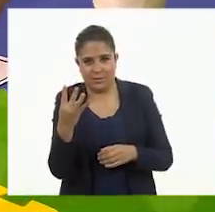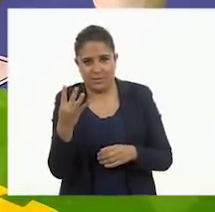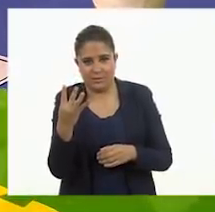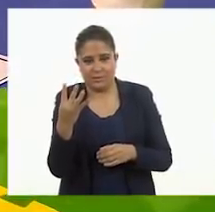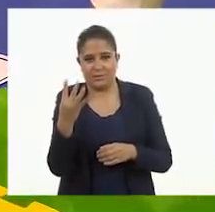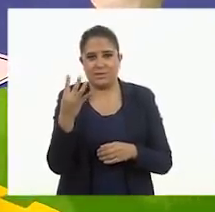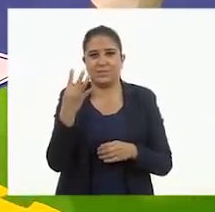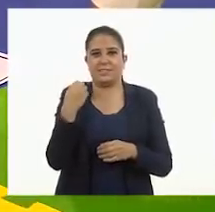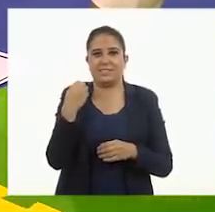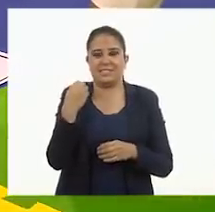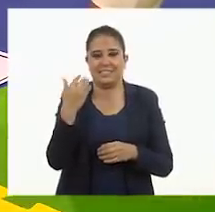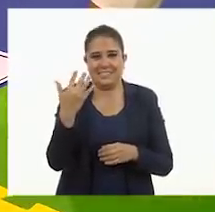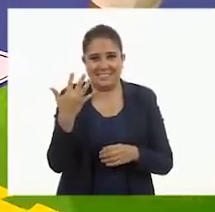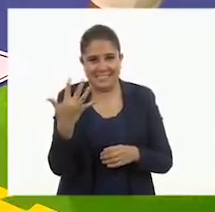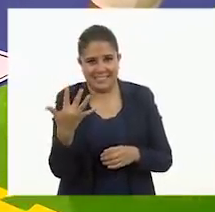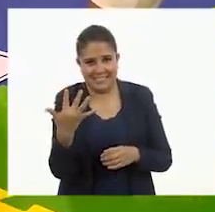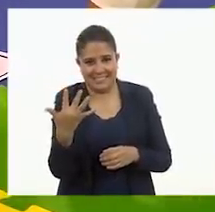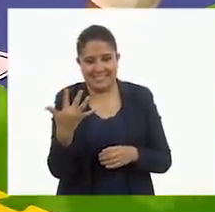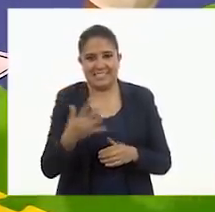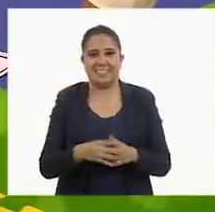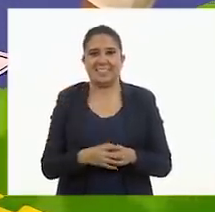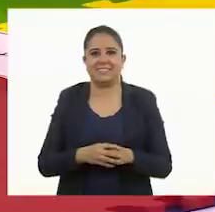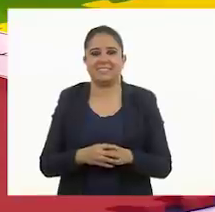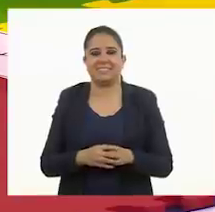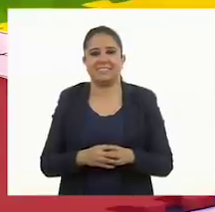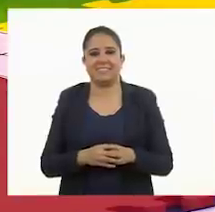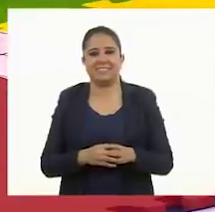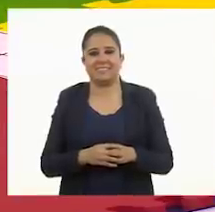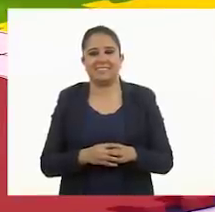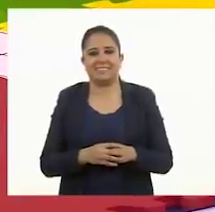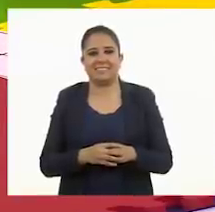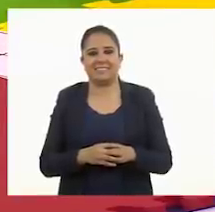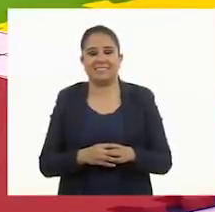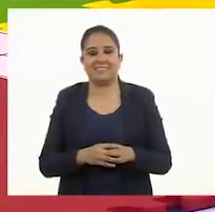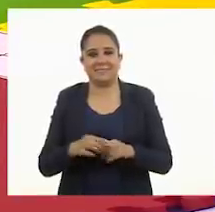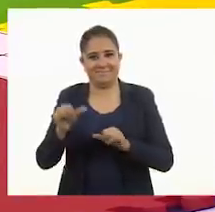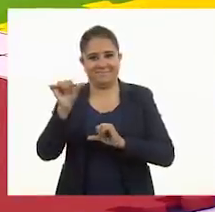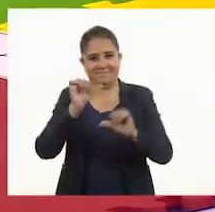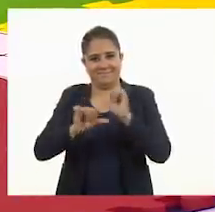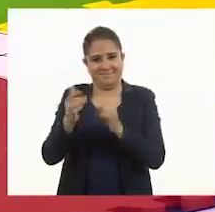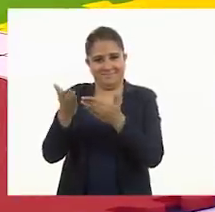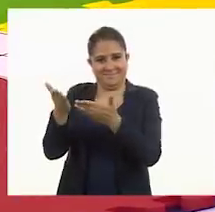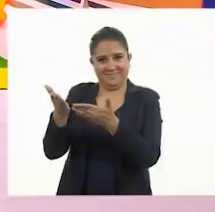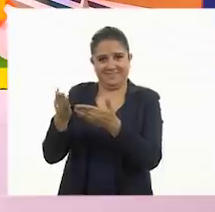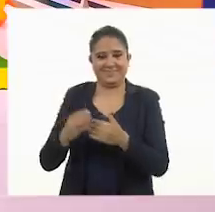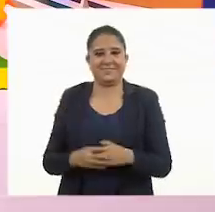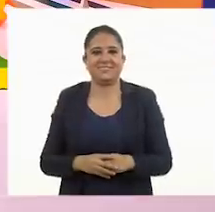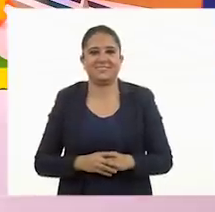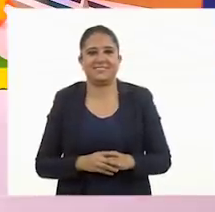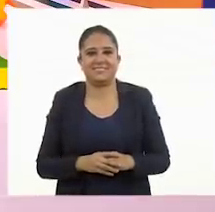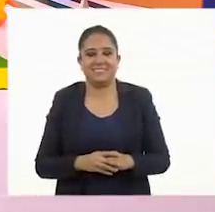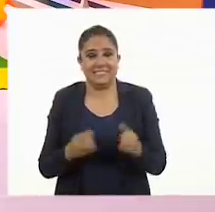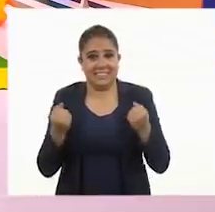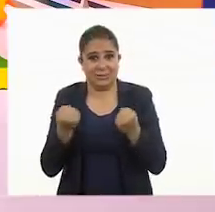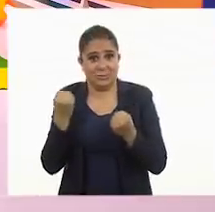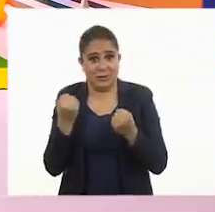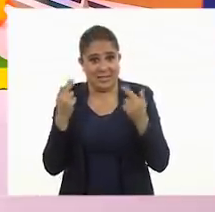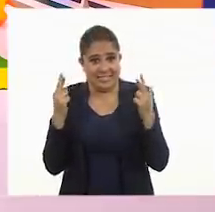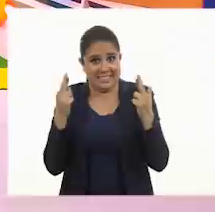cuatro y cinco. Es tu turno. Es mi turno. Muy bien. Desenme suerte.